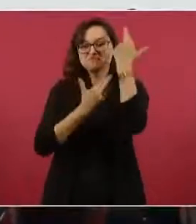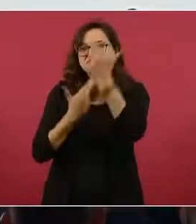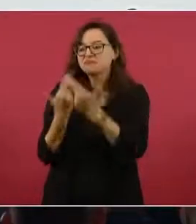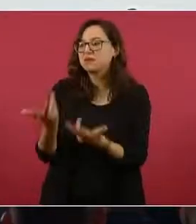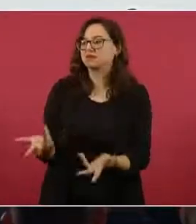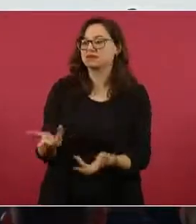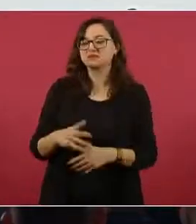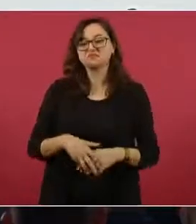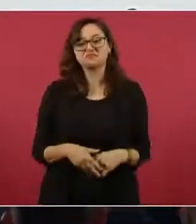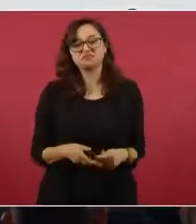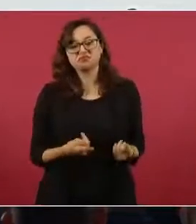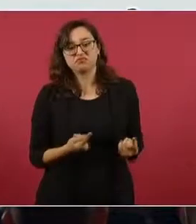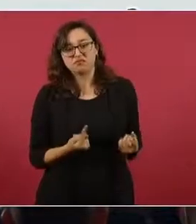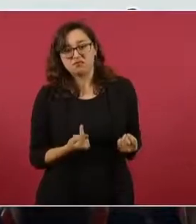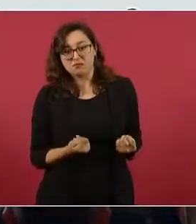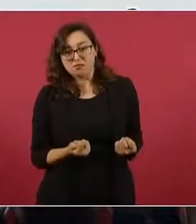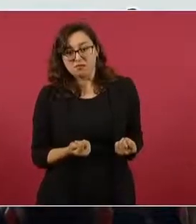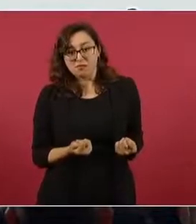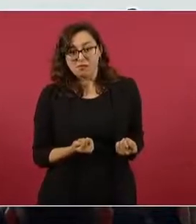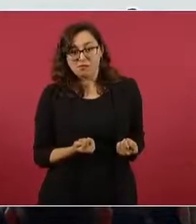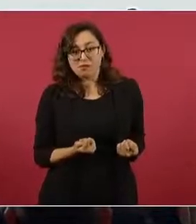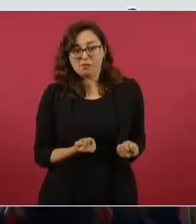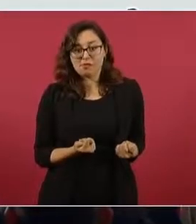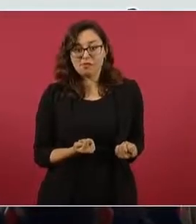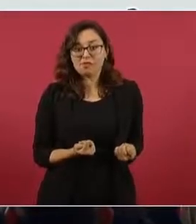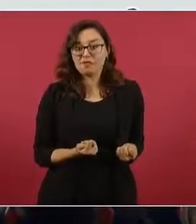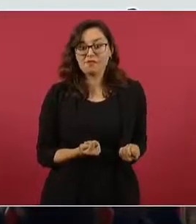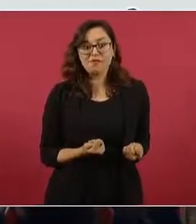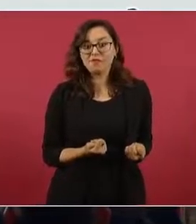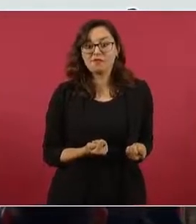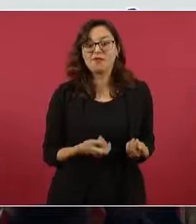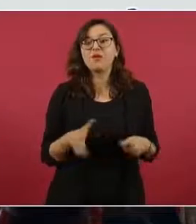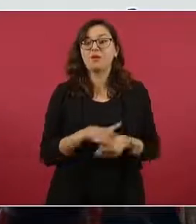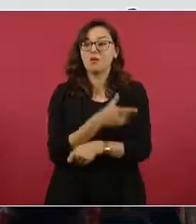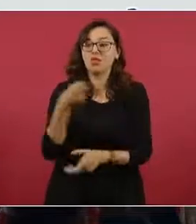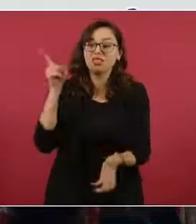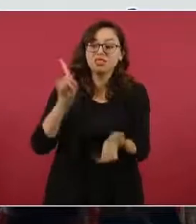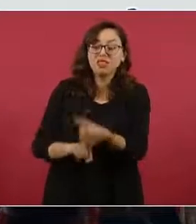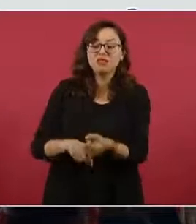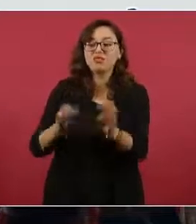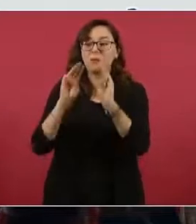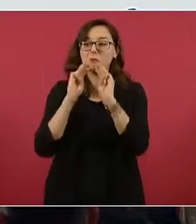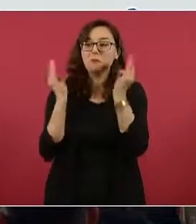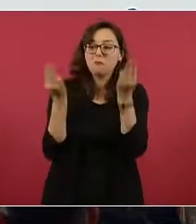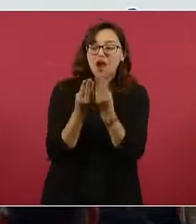Pero parece que allá hay grupos de intereses creados,